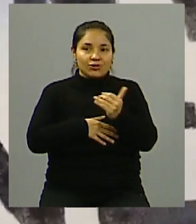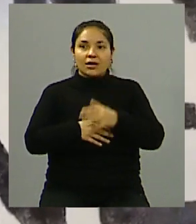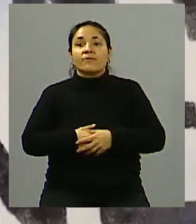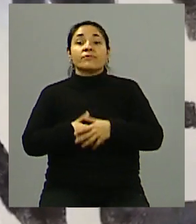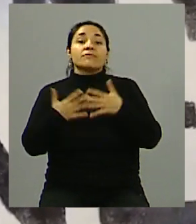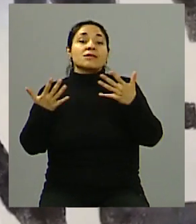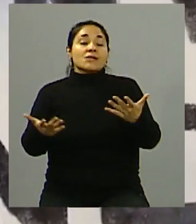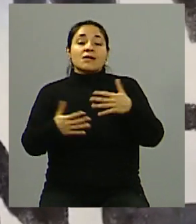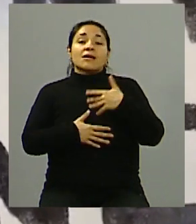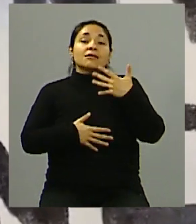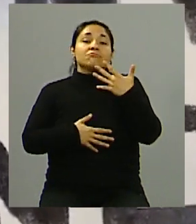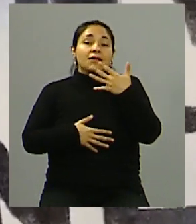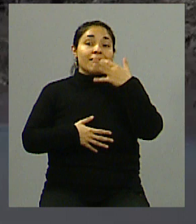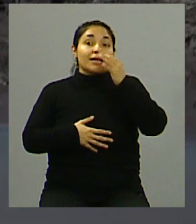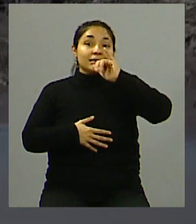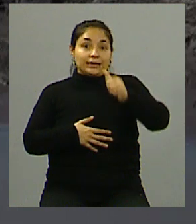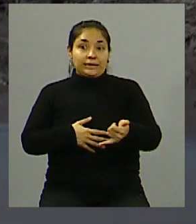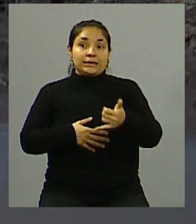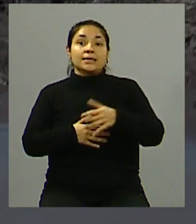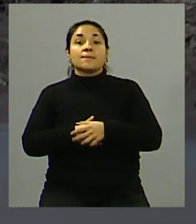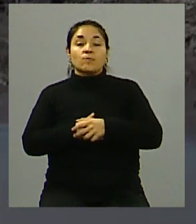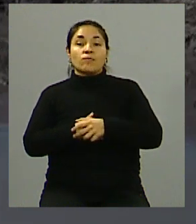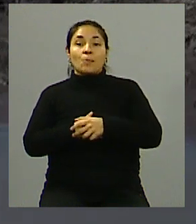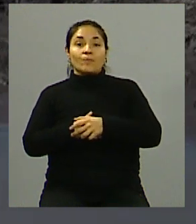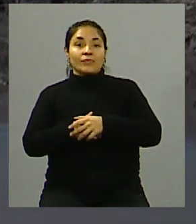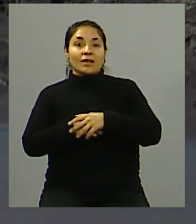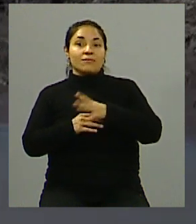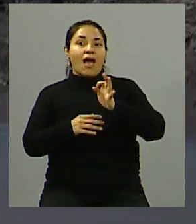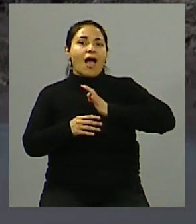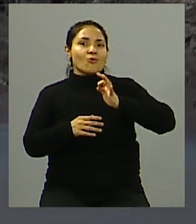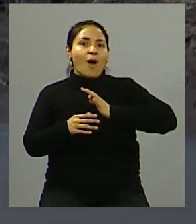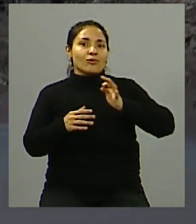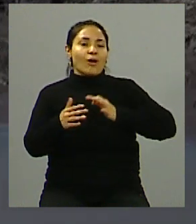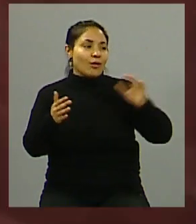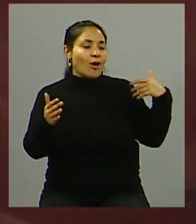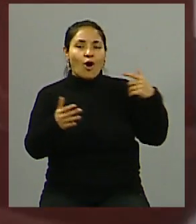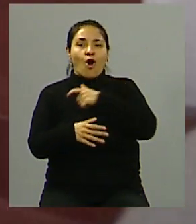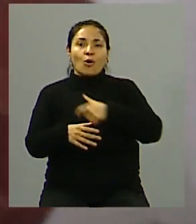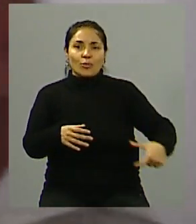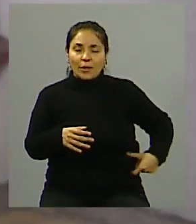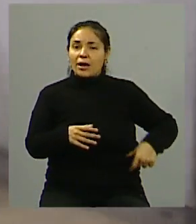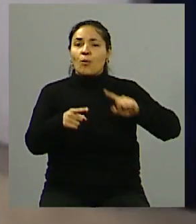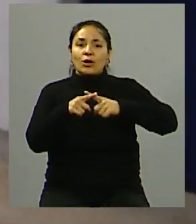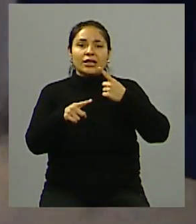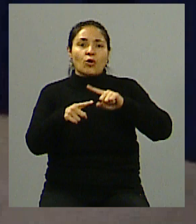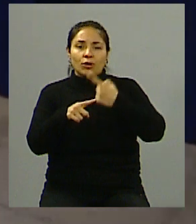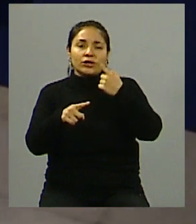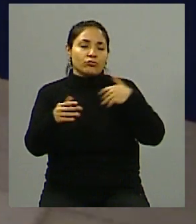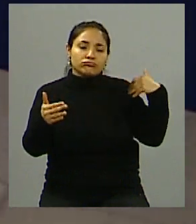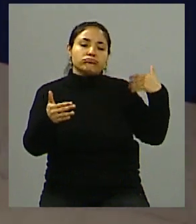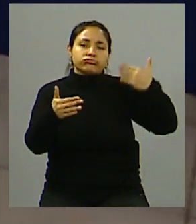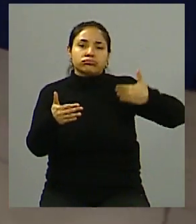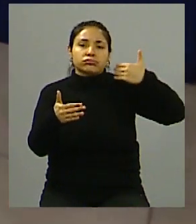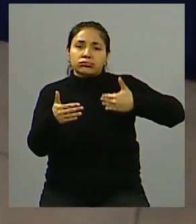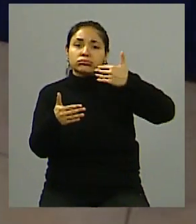digamos que es real que, por lo menos en las últimas décadas, diría, que han pasado gobiernos de todos los partidos políticos, la